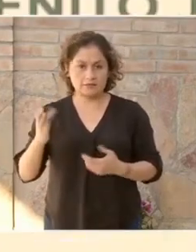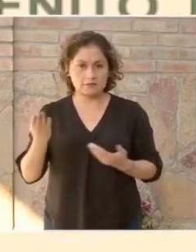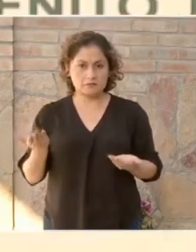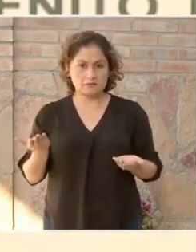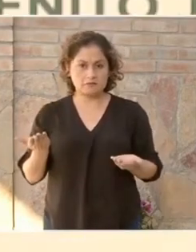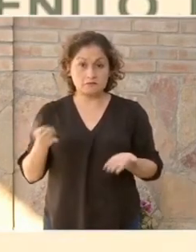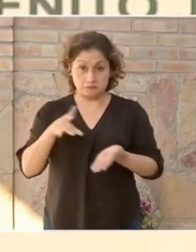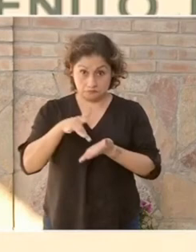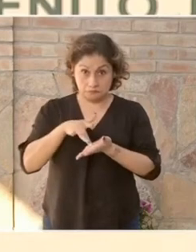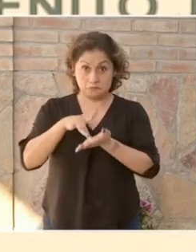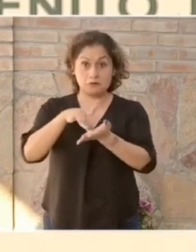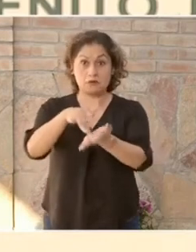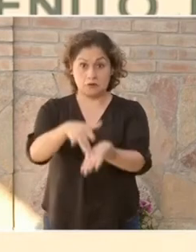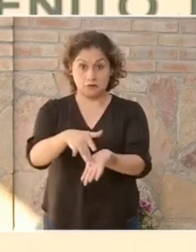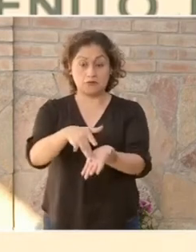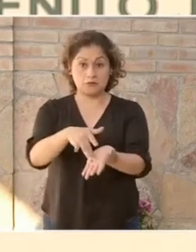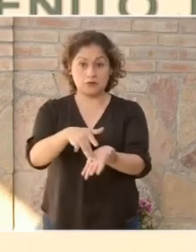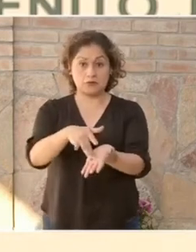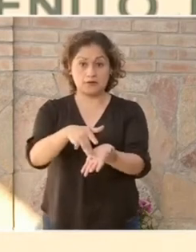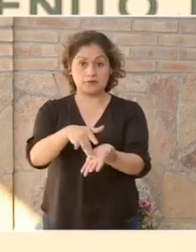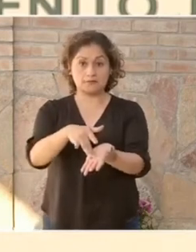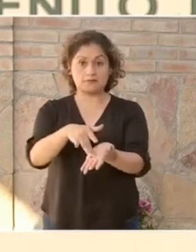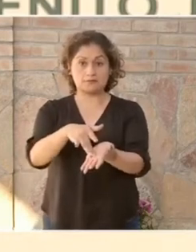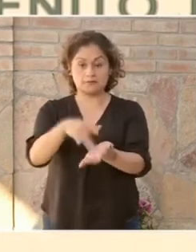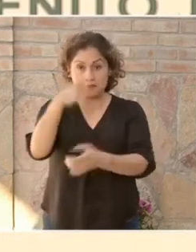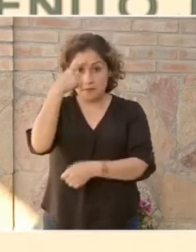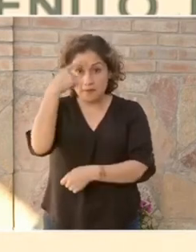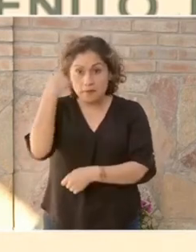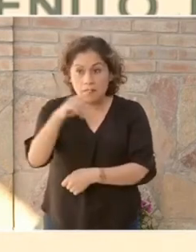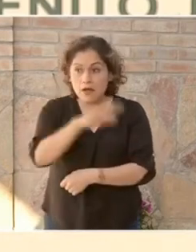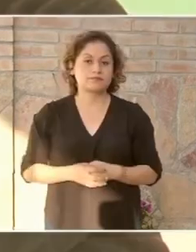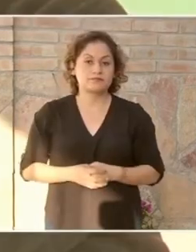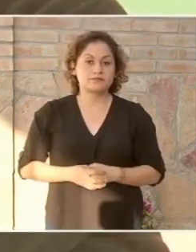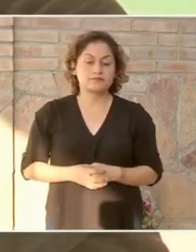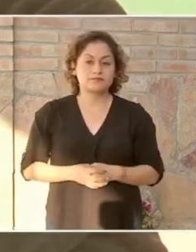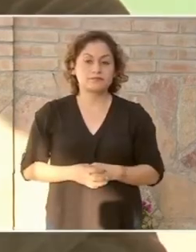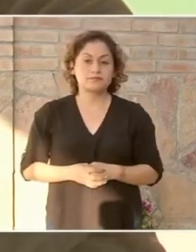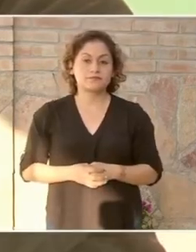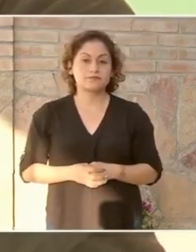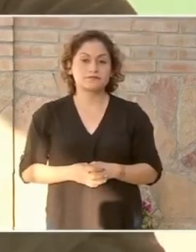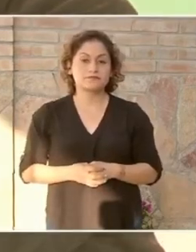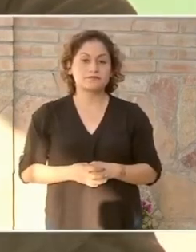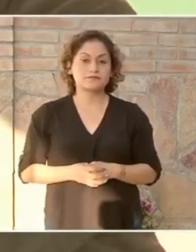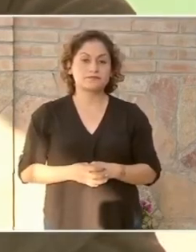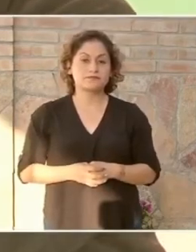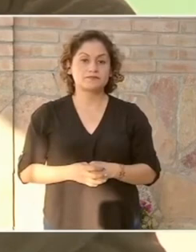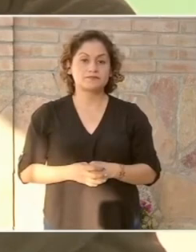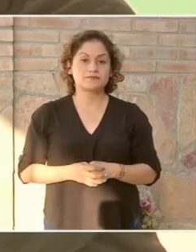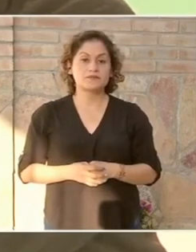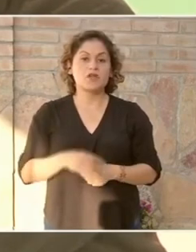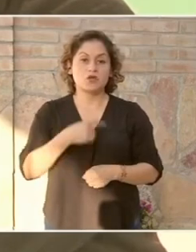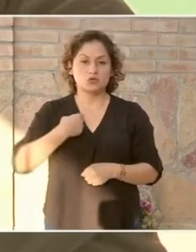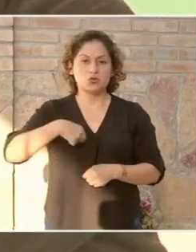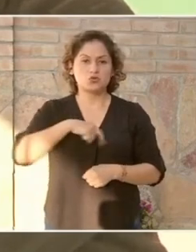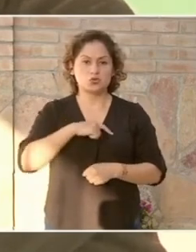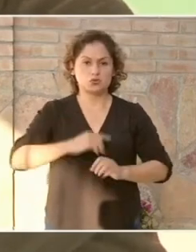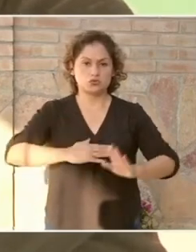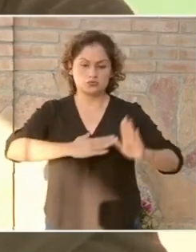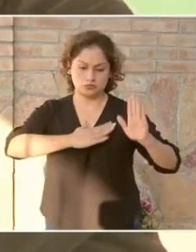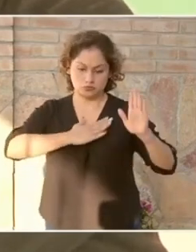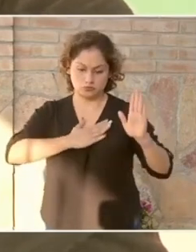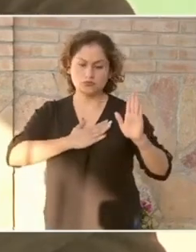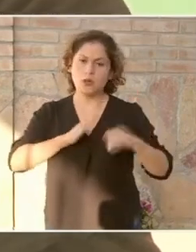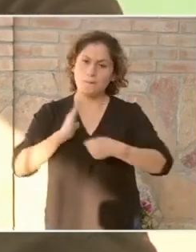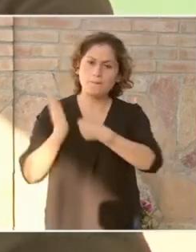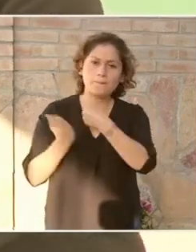apoya a los jóvenes, se va a cumplir el compromiso que